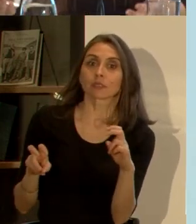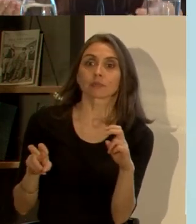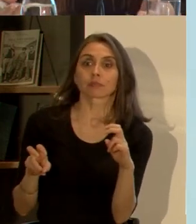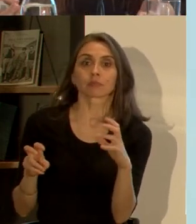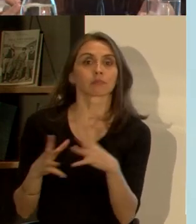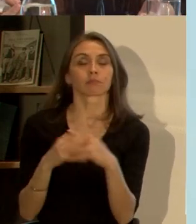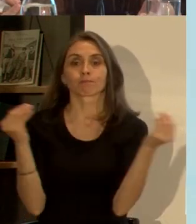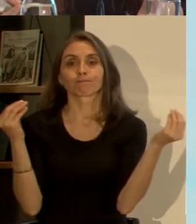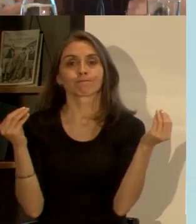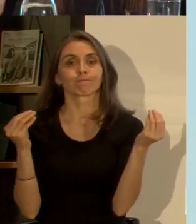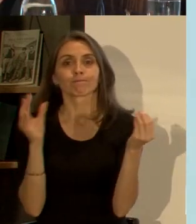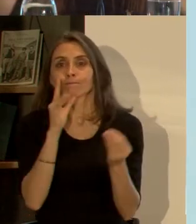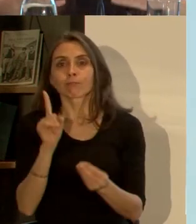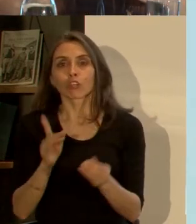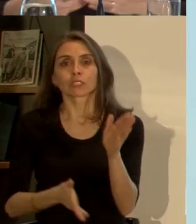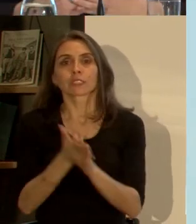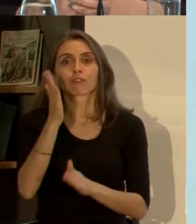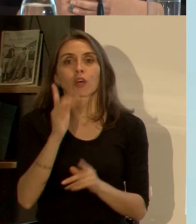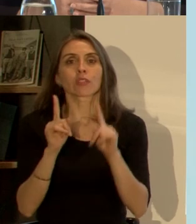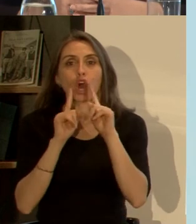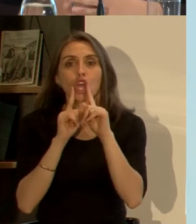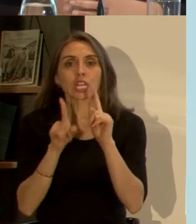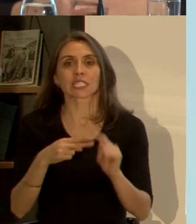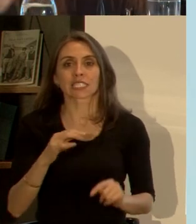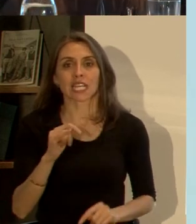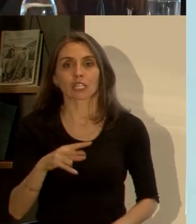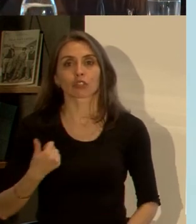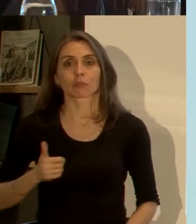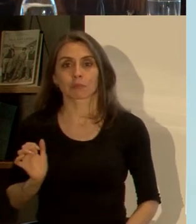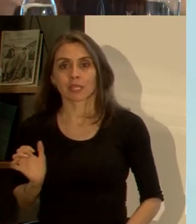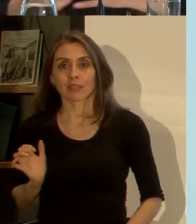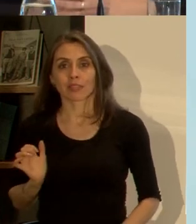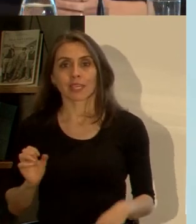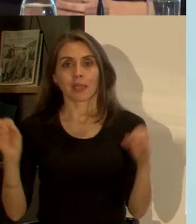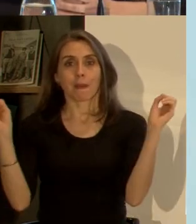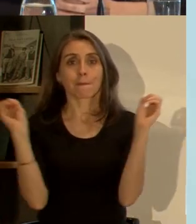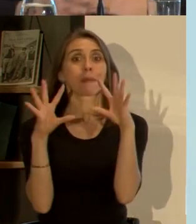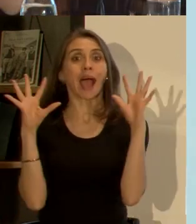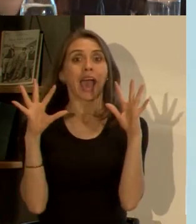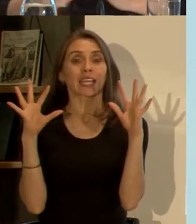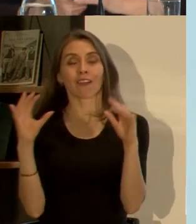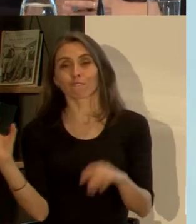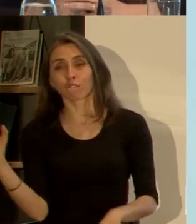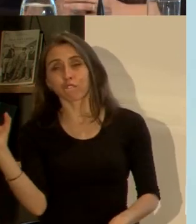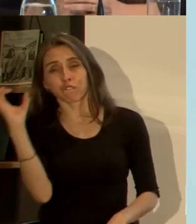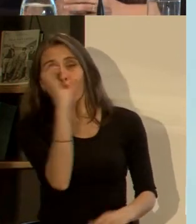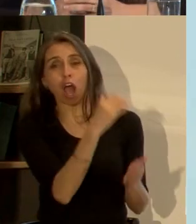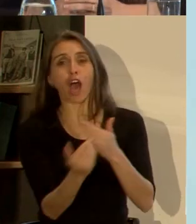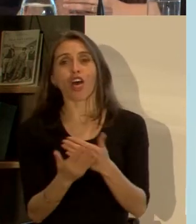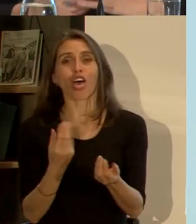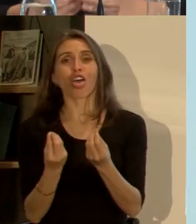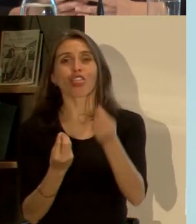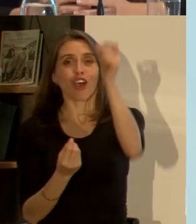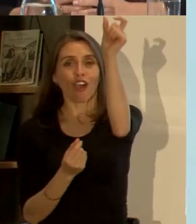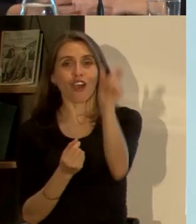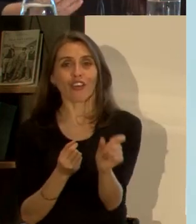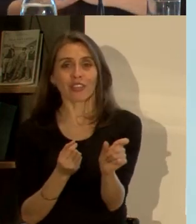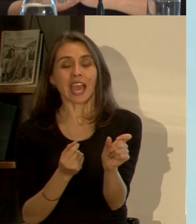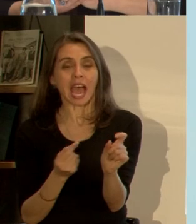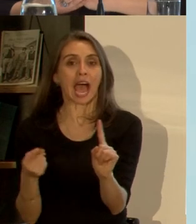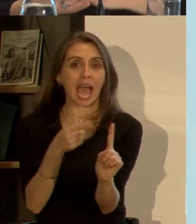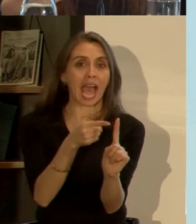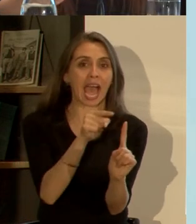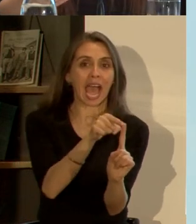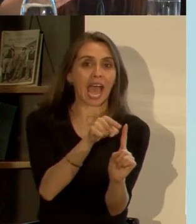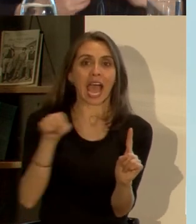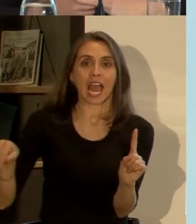y ya no estaban en el hotel Sheraton entonces ahí la PDI de manera mágica y asombrosa nos ubicaba a estas personas y nos